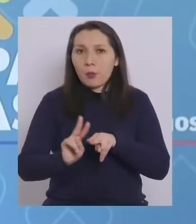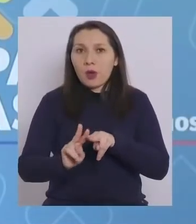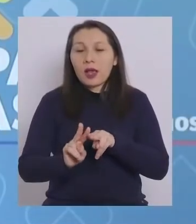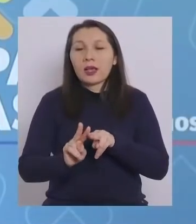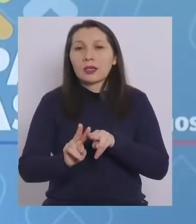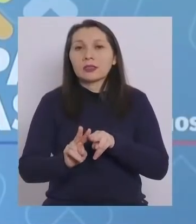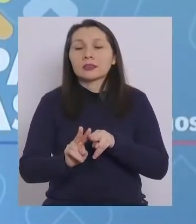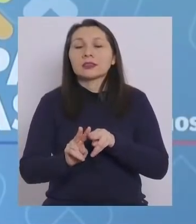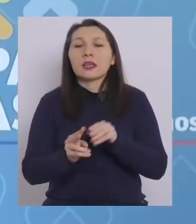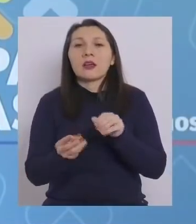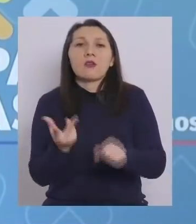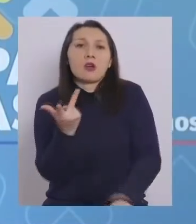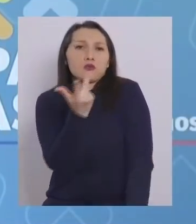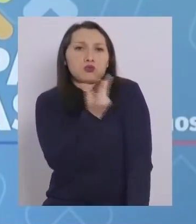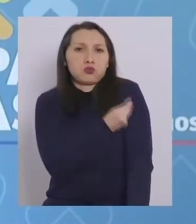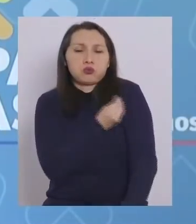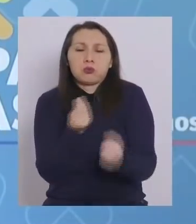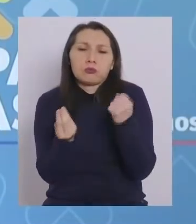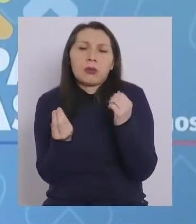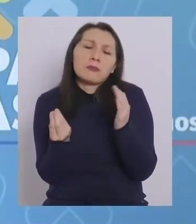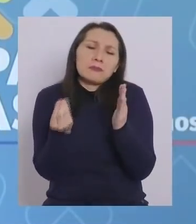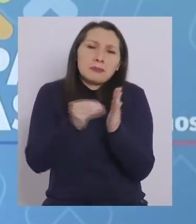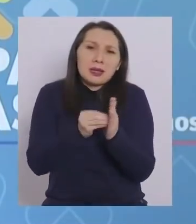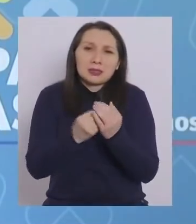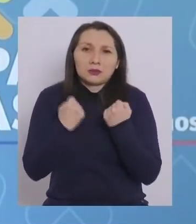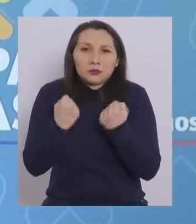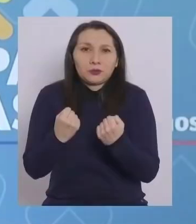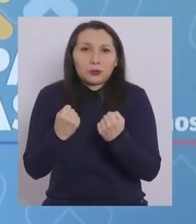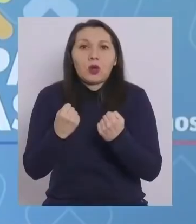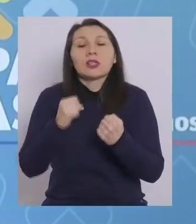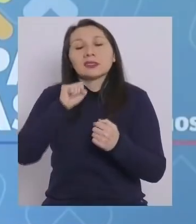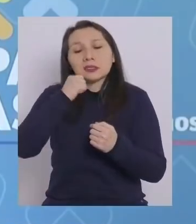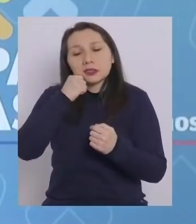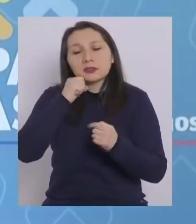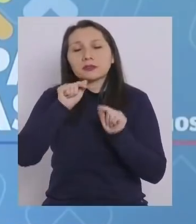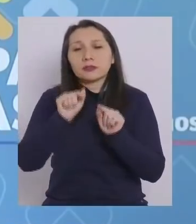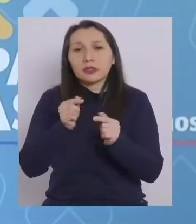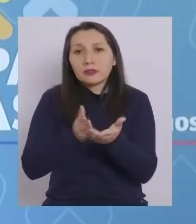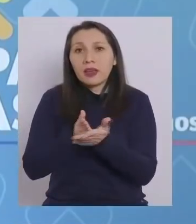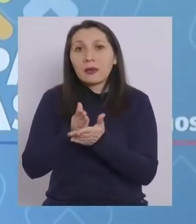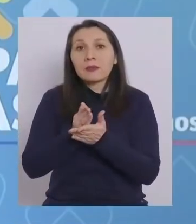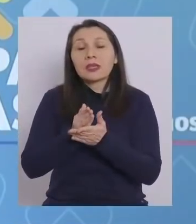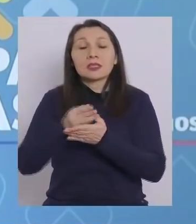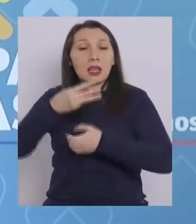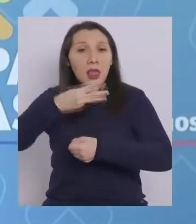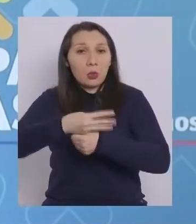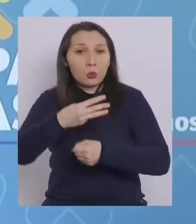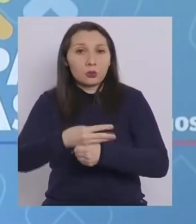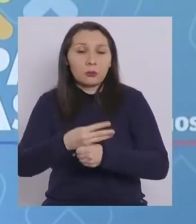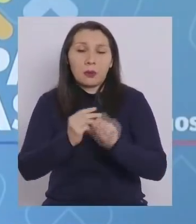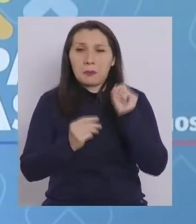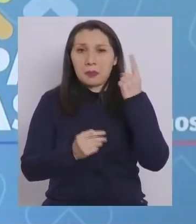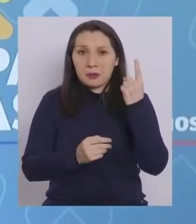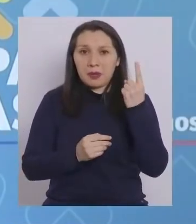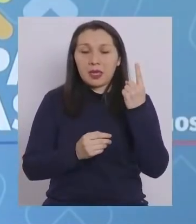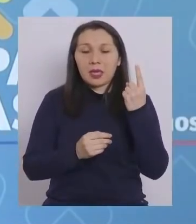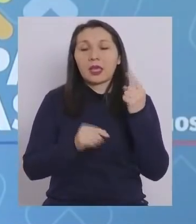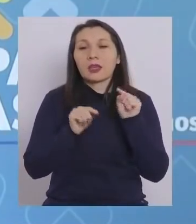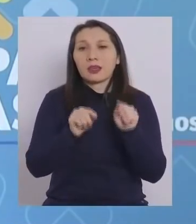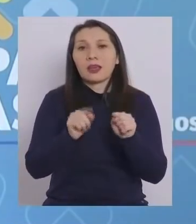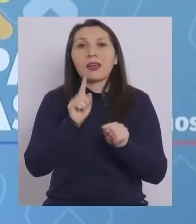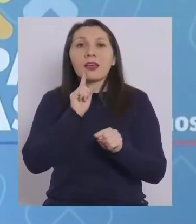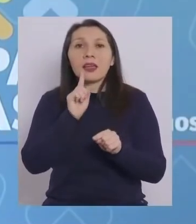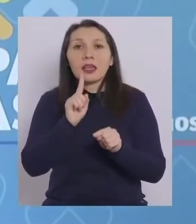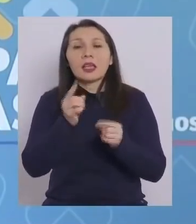colocando una dosis de refuerzo para, empezando por los adultos mayores, obviamente, que